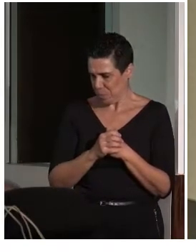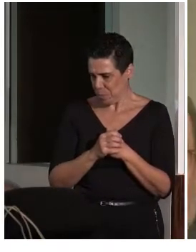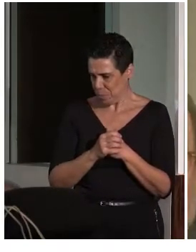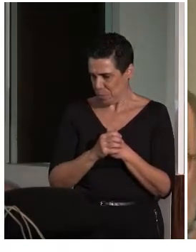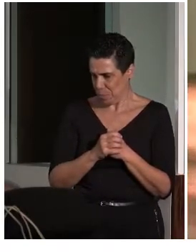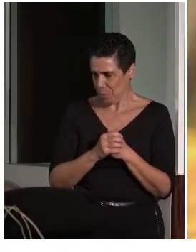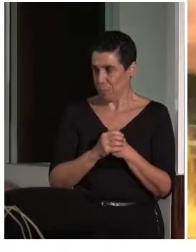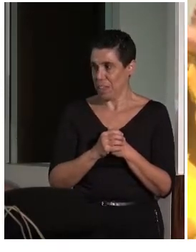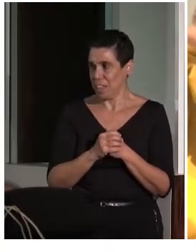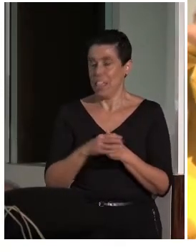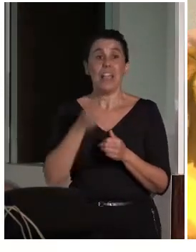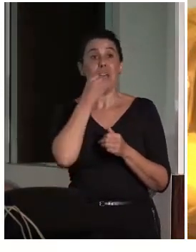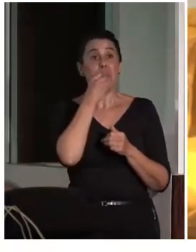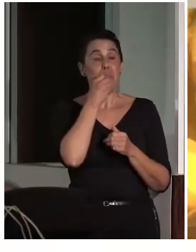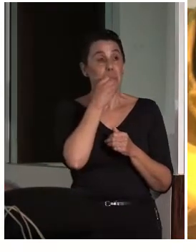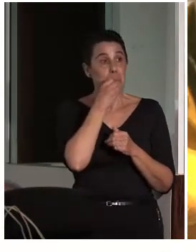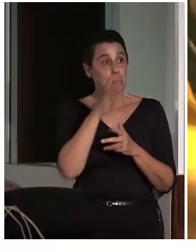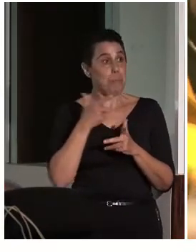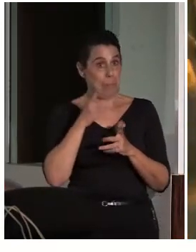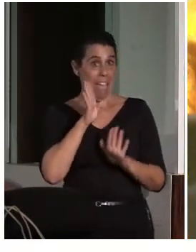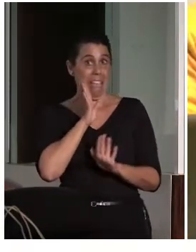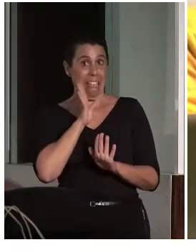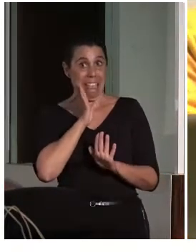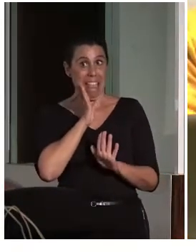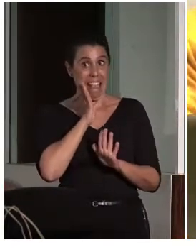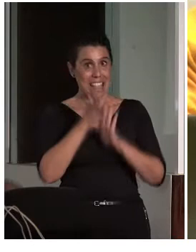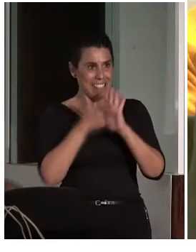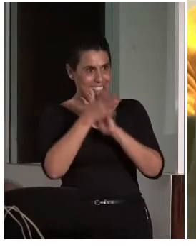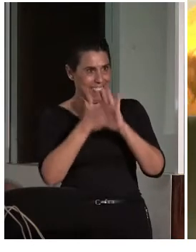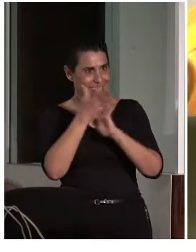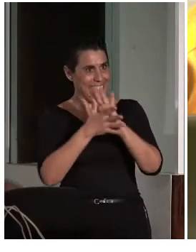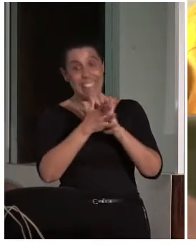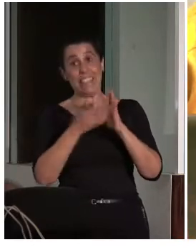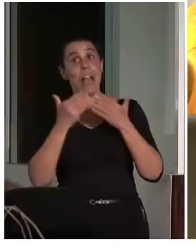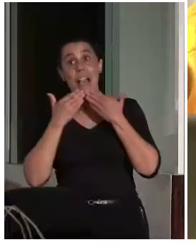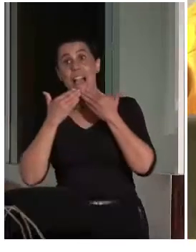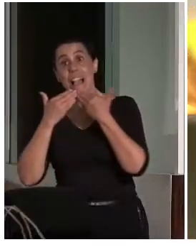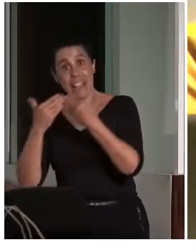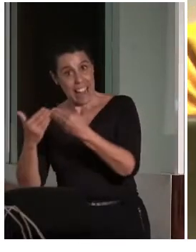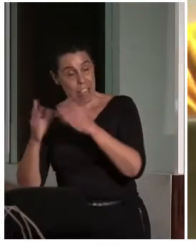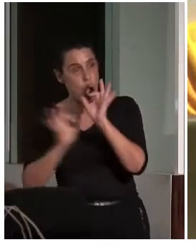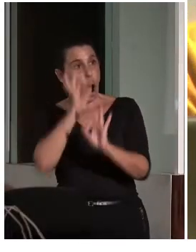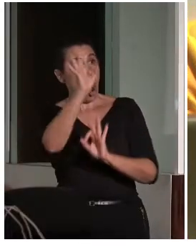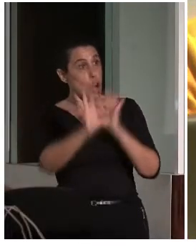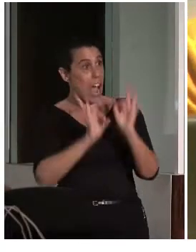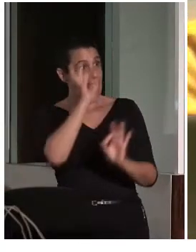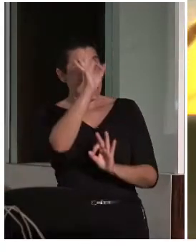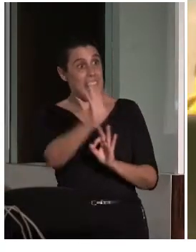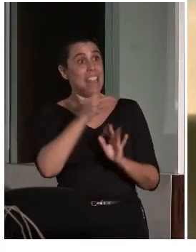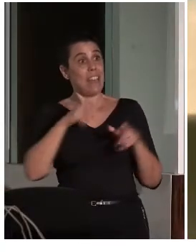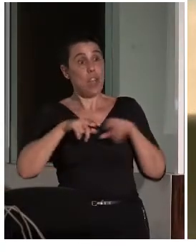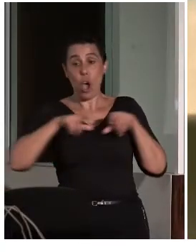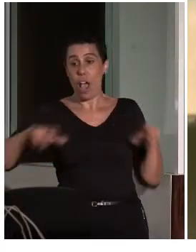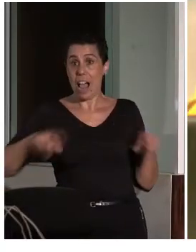Bien. Decía que agradecer, por supuesto, a la organización y a la mesa